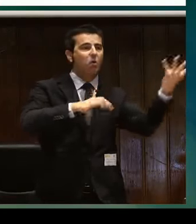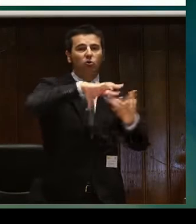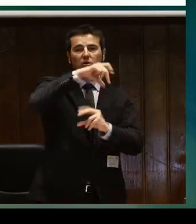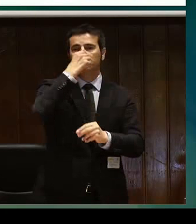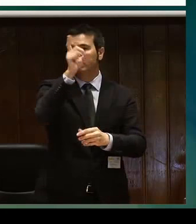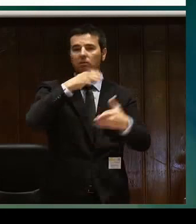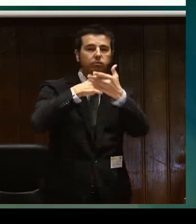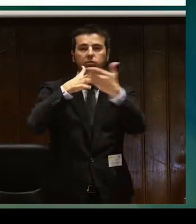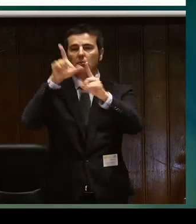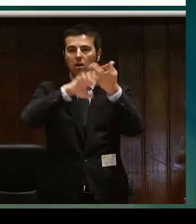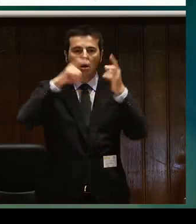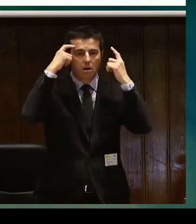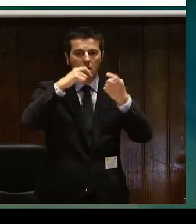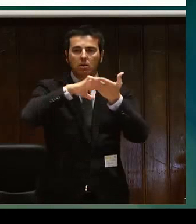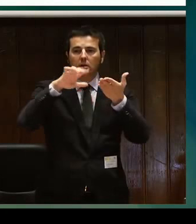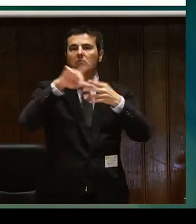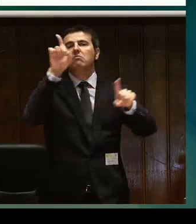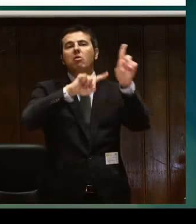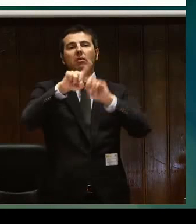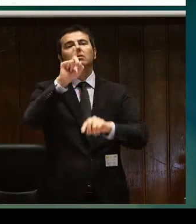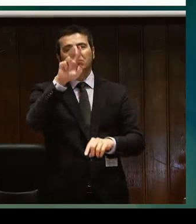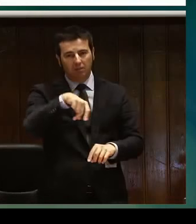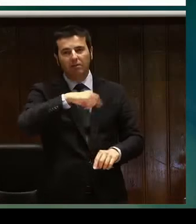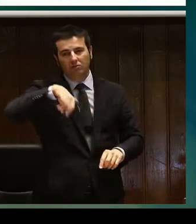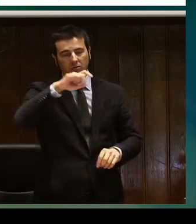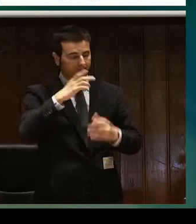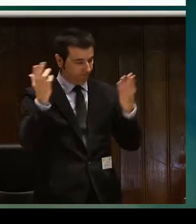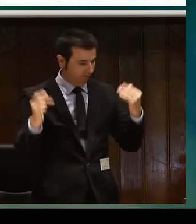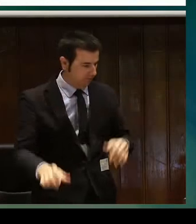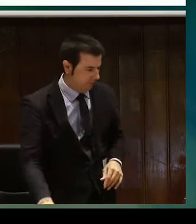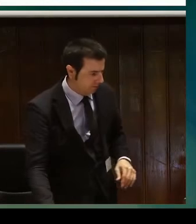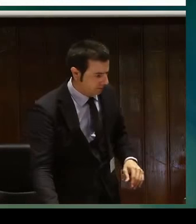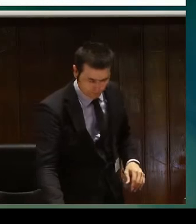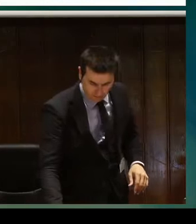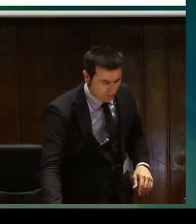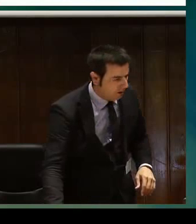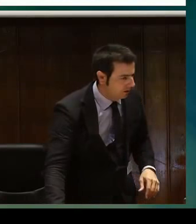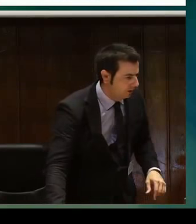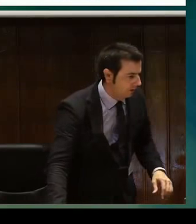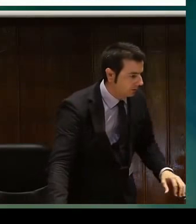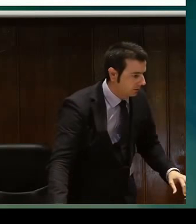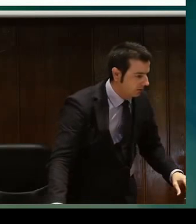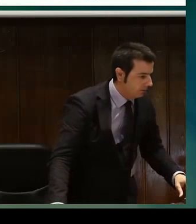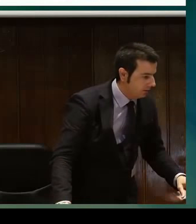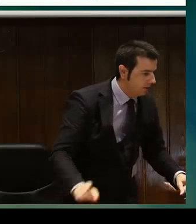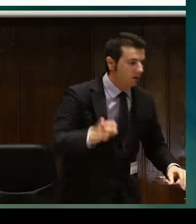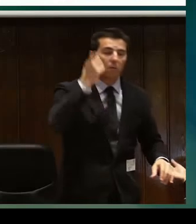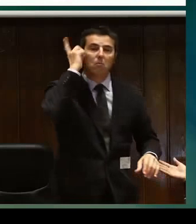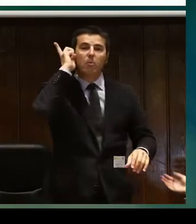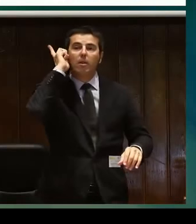accesibilidad en internet. Hay algunas webs, algún contenido en internet que no es accesible al 100% con la línea Braille.